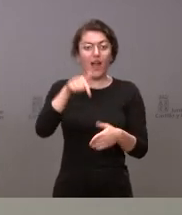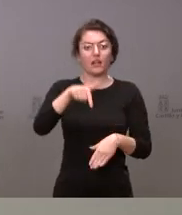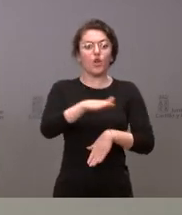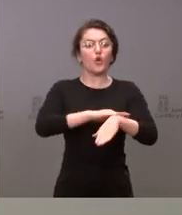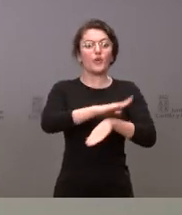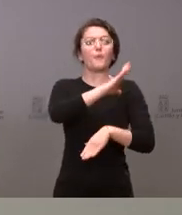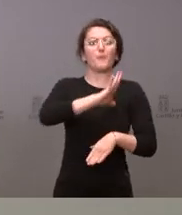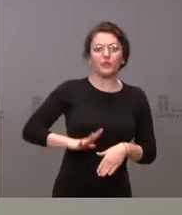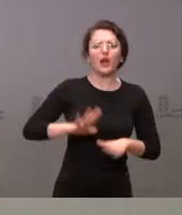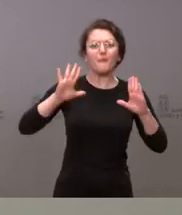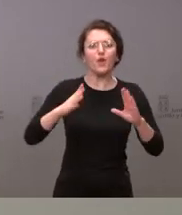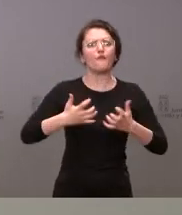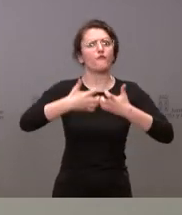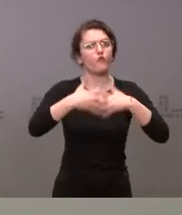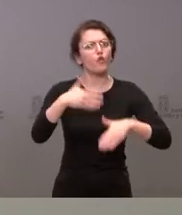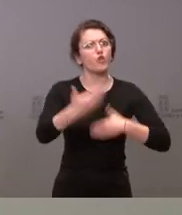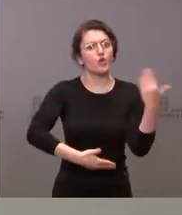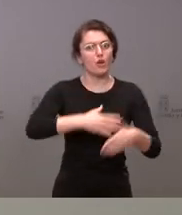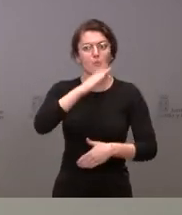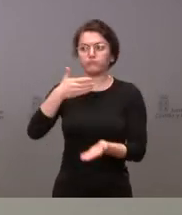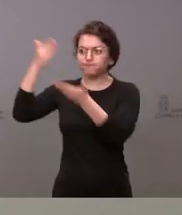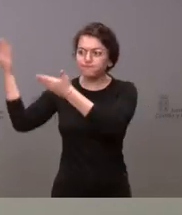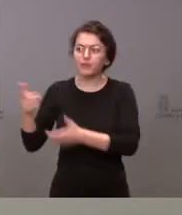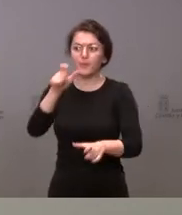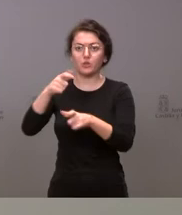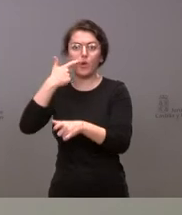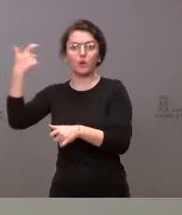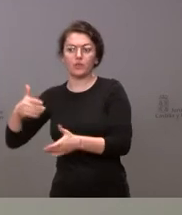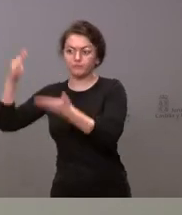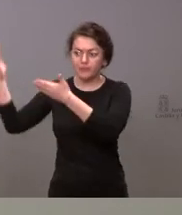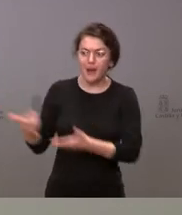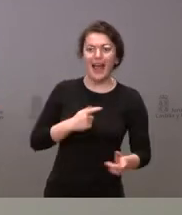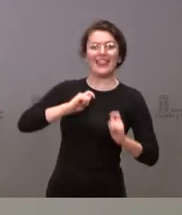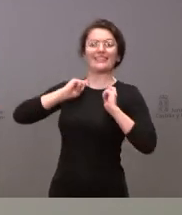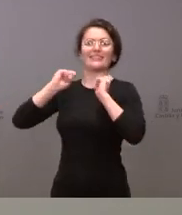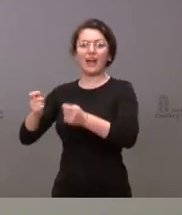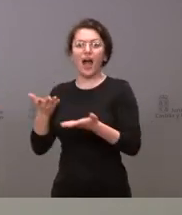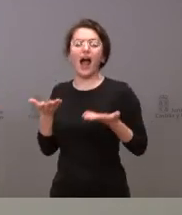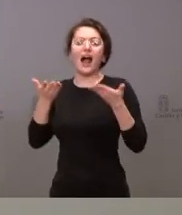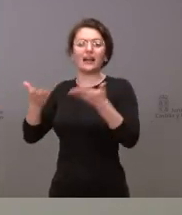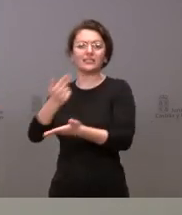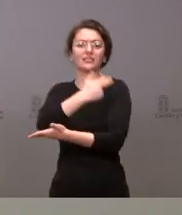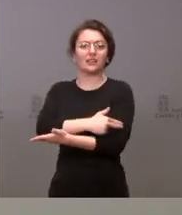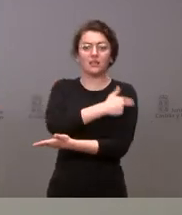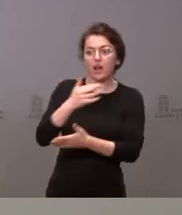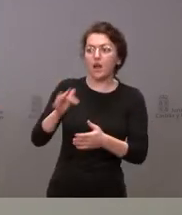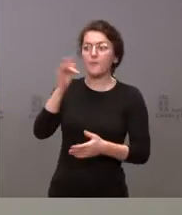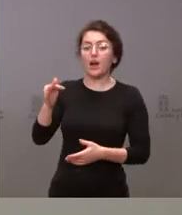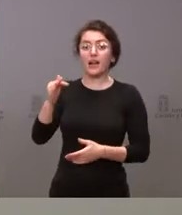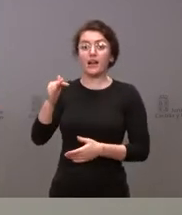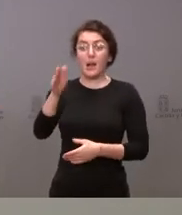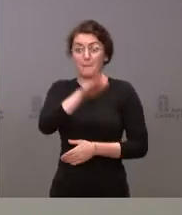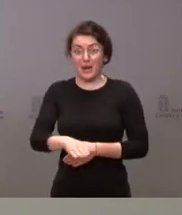porque está recibiendo a ucranianos les está dando asistencia sanitaria les está dando a los menores no acompañados la